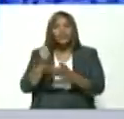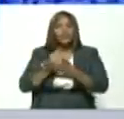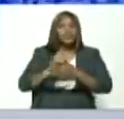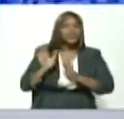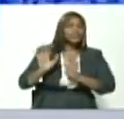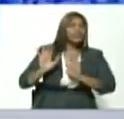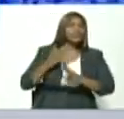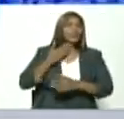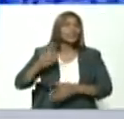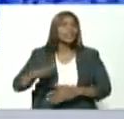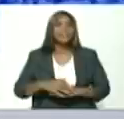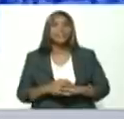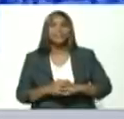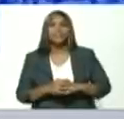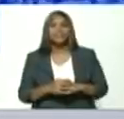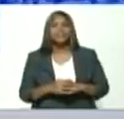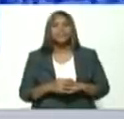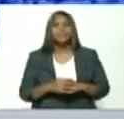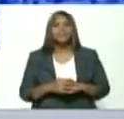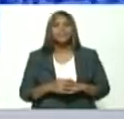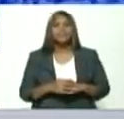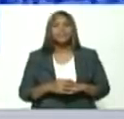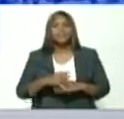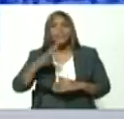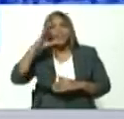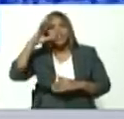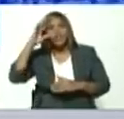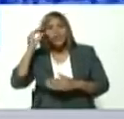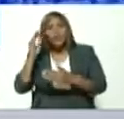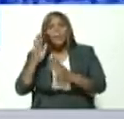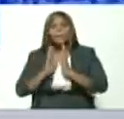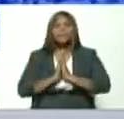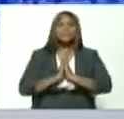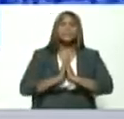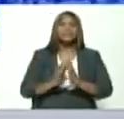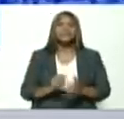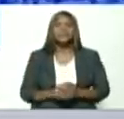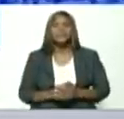me salve. Dios me salve, María, llena eres de gracia. Bueno,